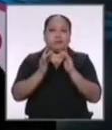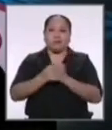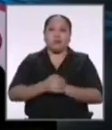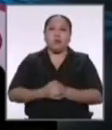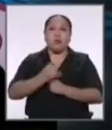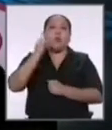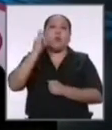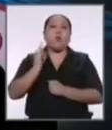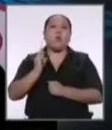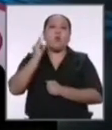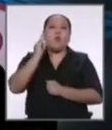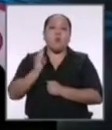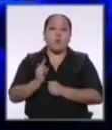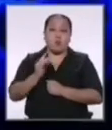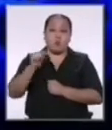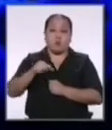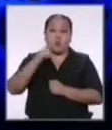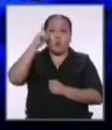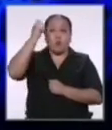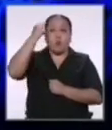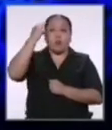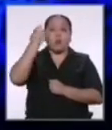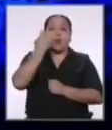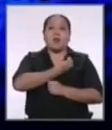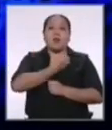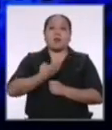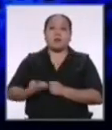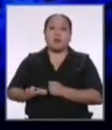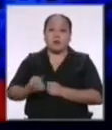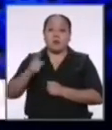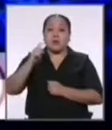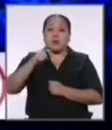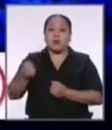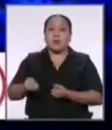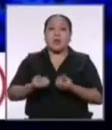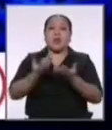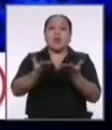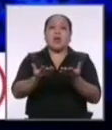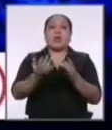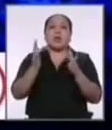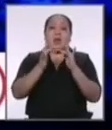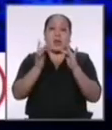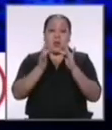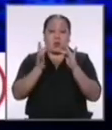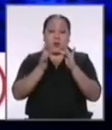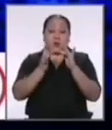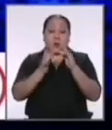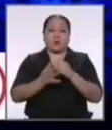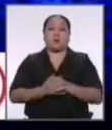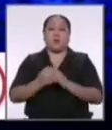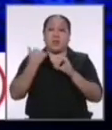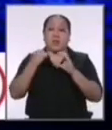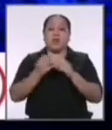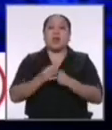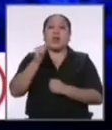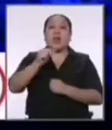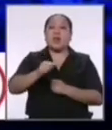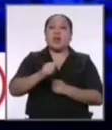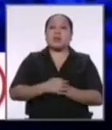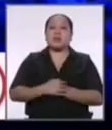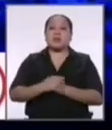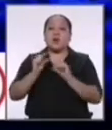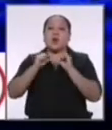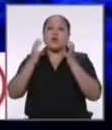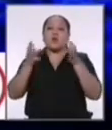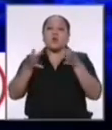urgente como política de gobierno tiene que ser darle internet esa generación pandemia